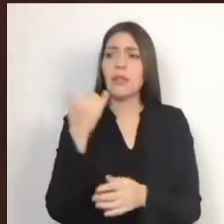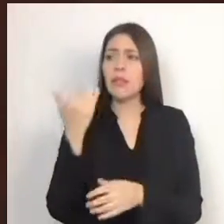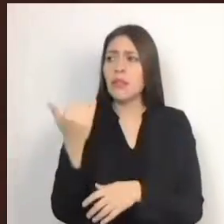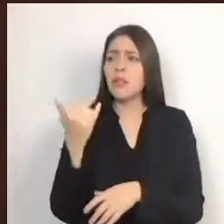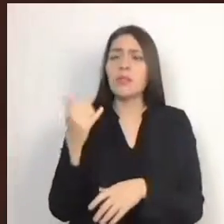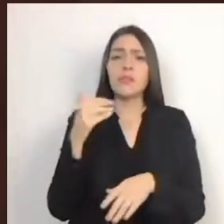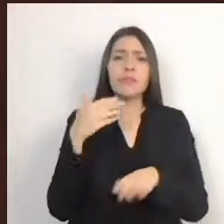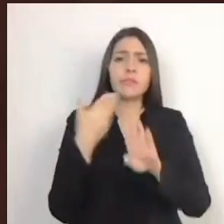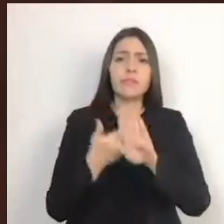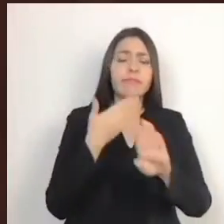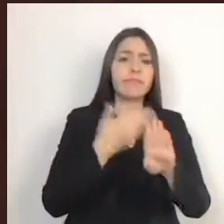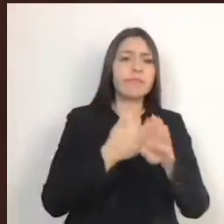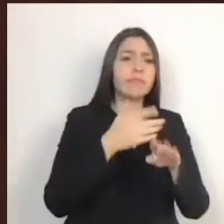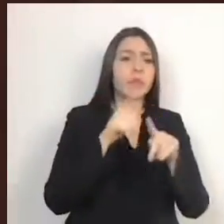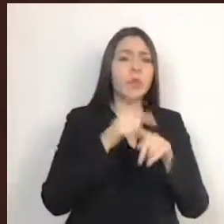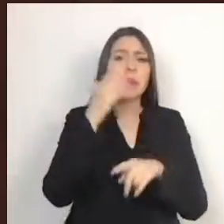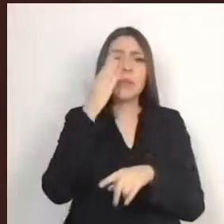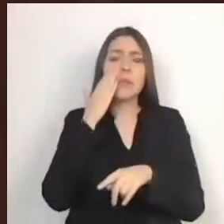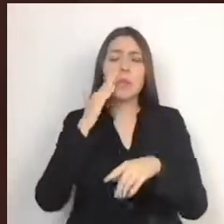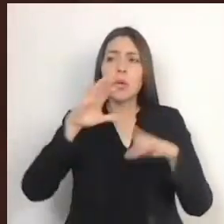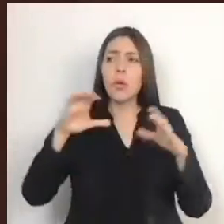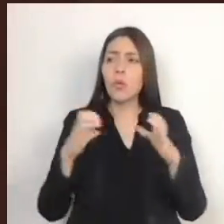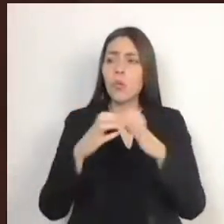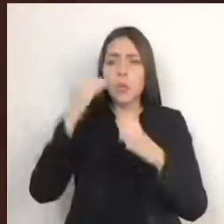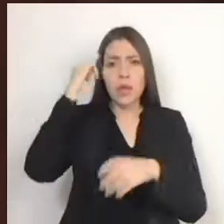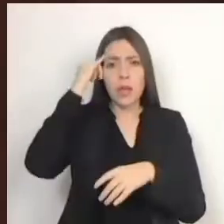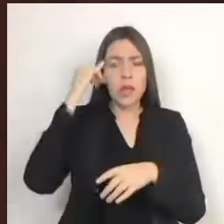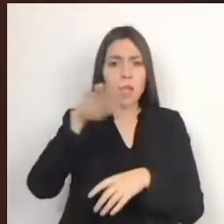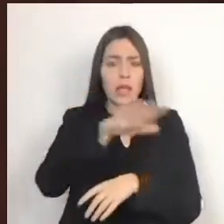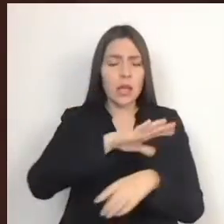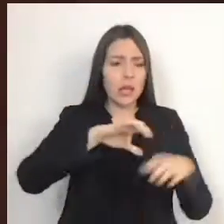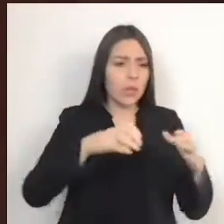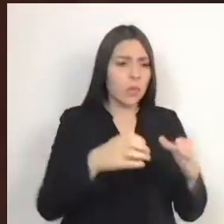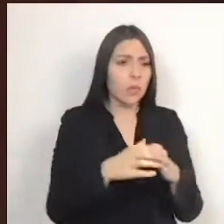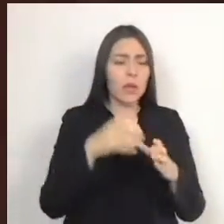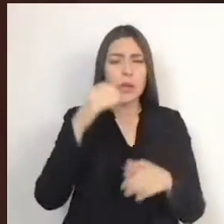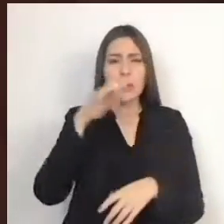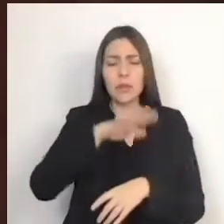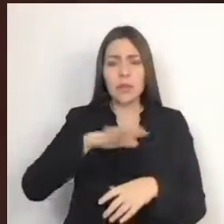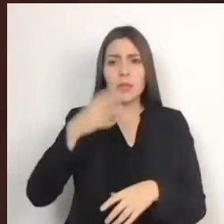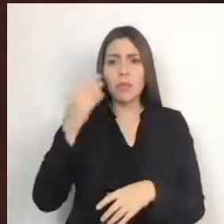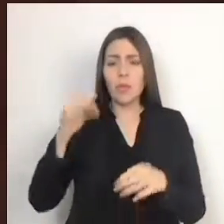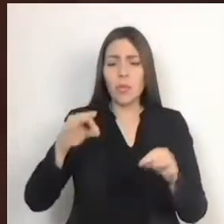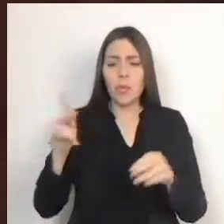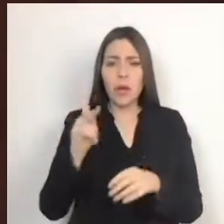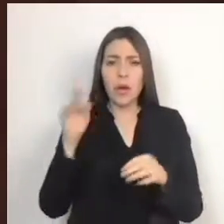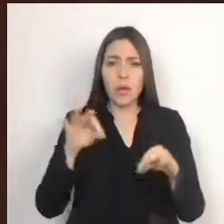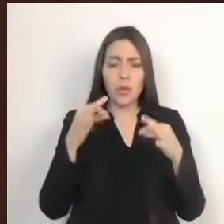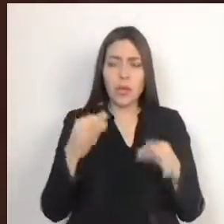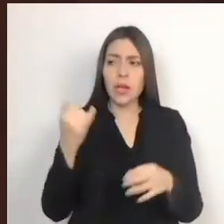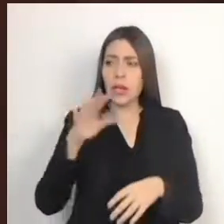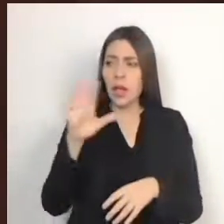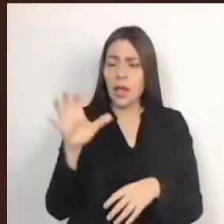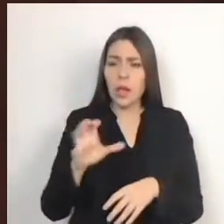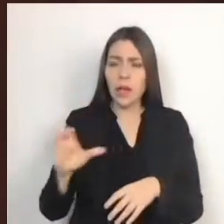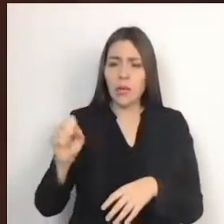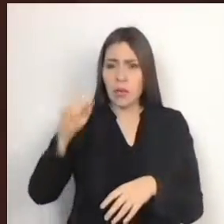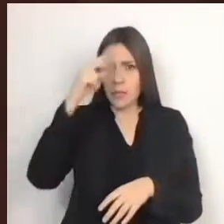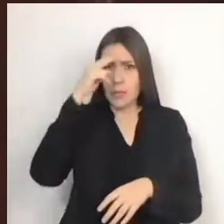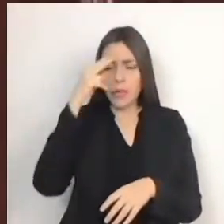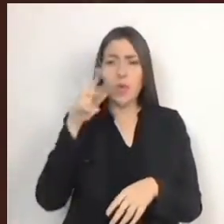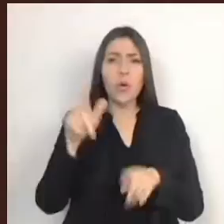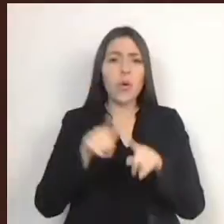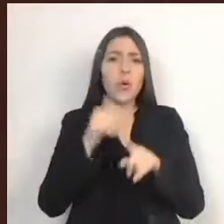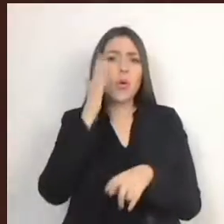indígenas, siendo estos pueblos originarios y mayor aún los afromexicanos, quien por su color de piel son comúnmente